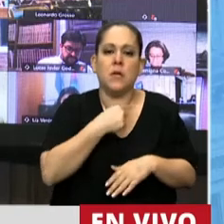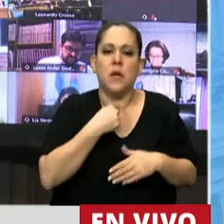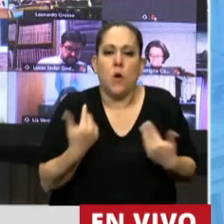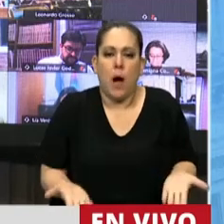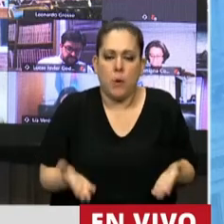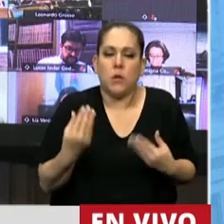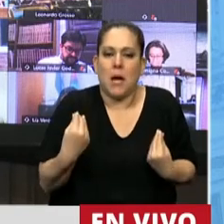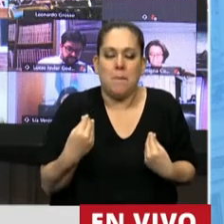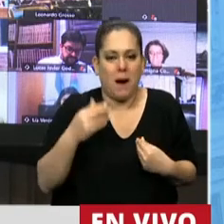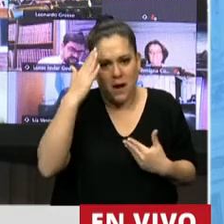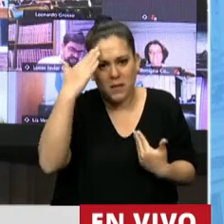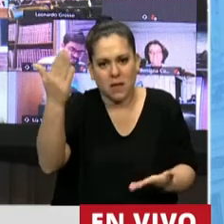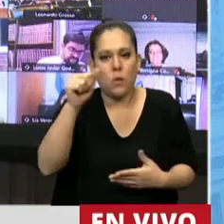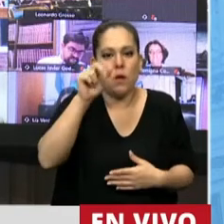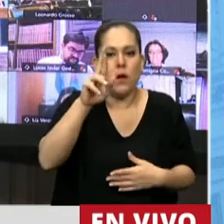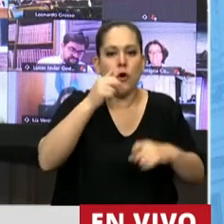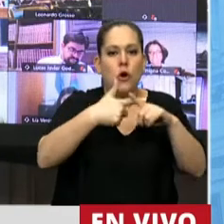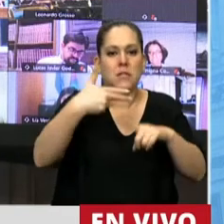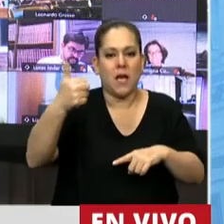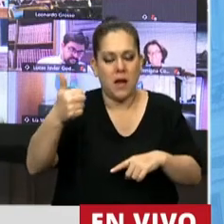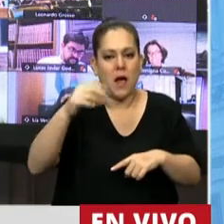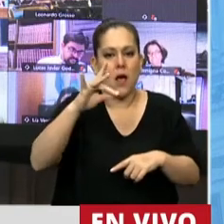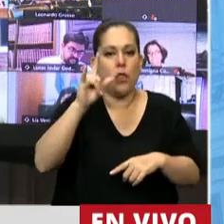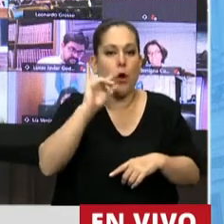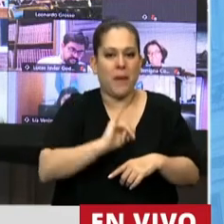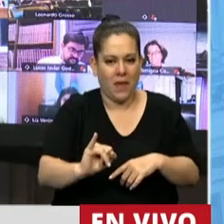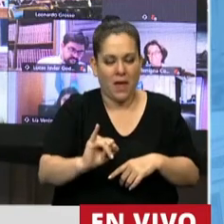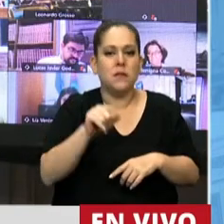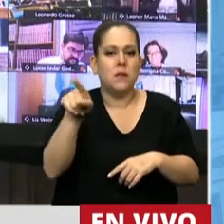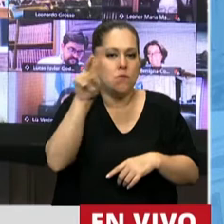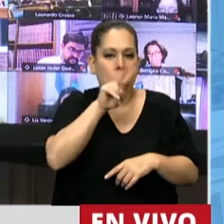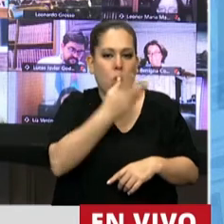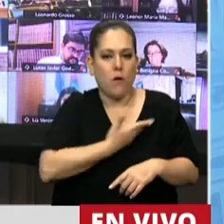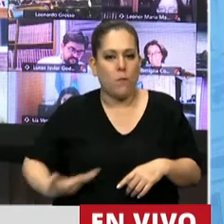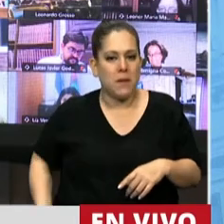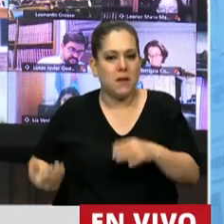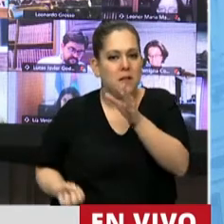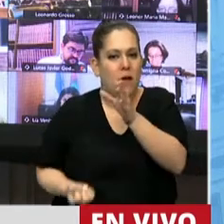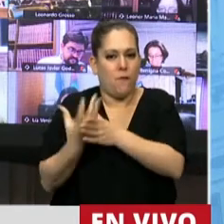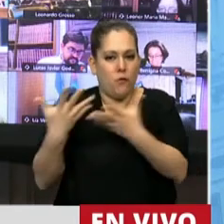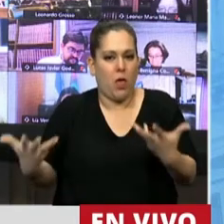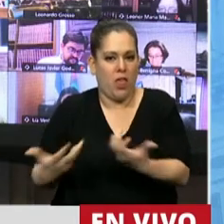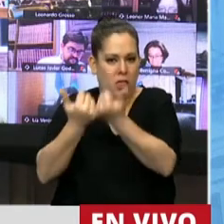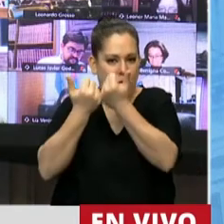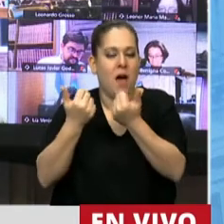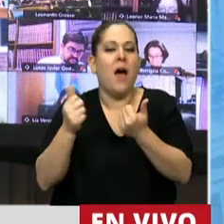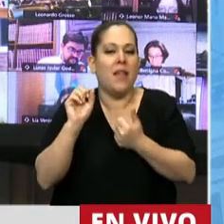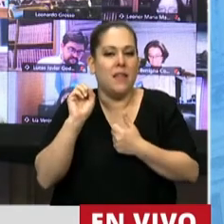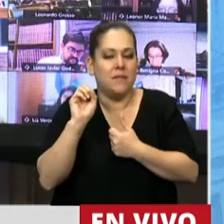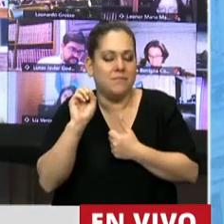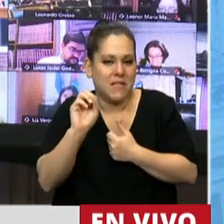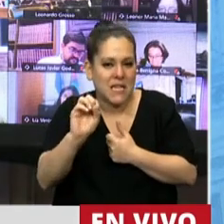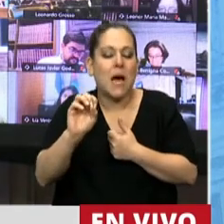ocasión para saludar a Roxana Domínguez, fundadora y actual presidenta de la ONG Mamá y Línea, que se encuentra